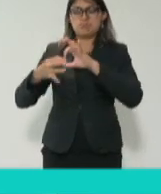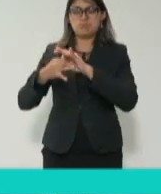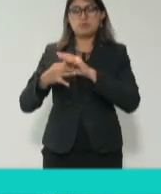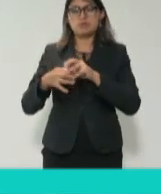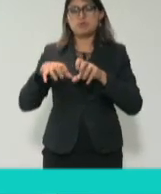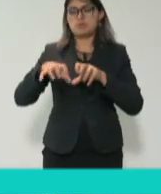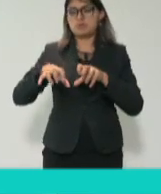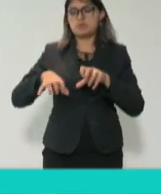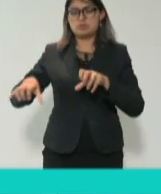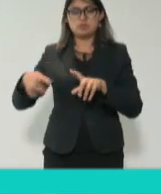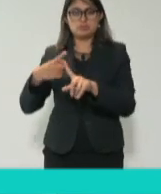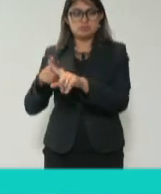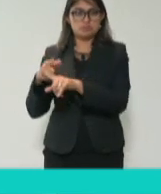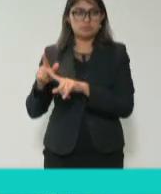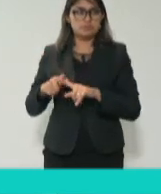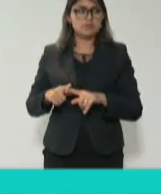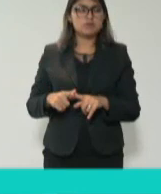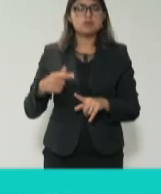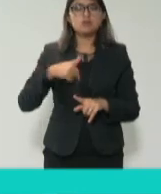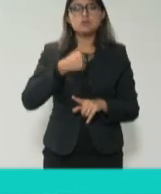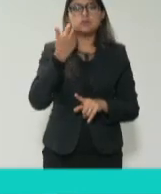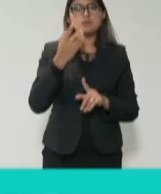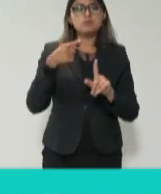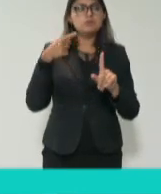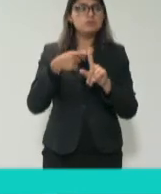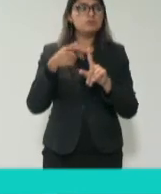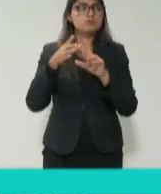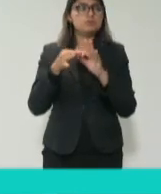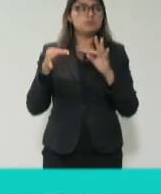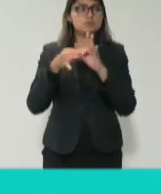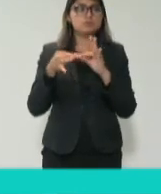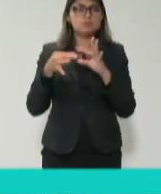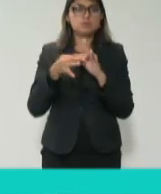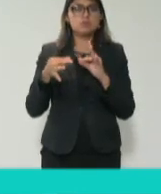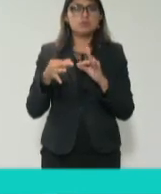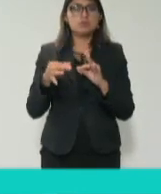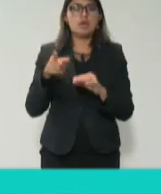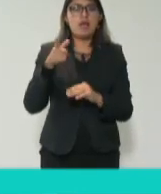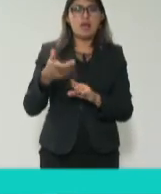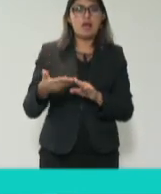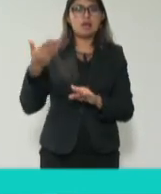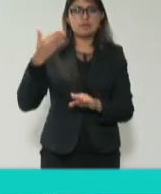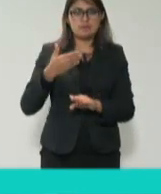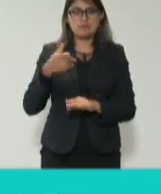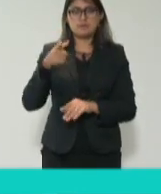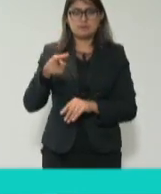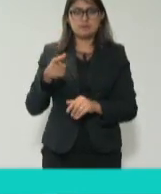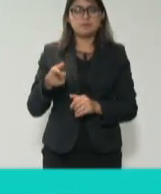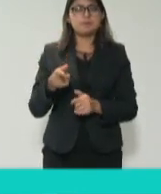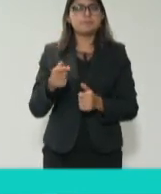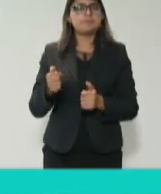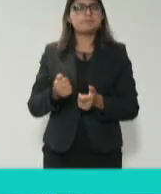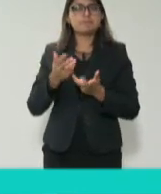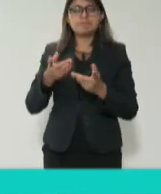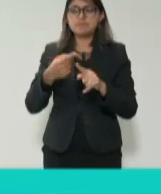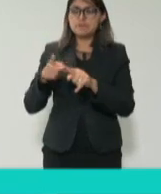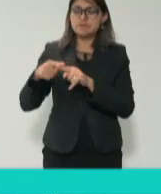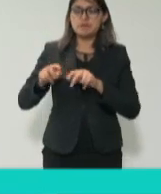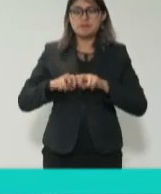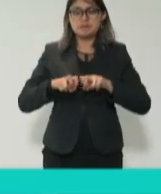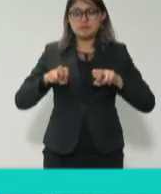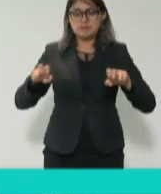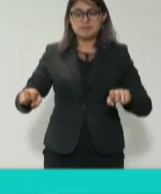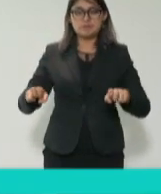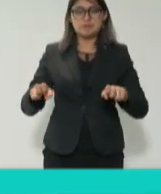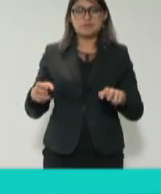platicar rápidamente y tal vez a manera de ir recogiendo lo que se expresaron ya en diferentes paneles aquí a lo largo